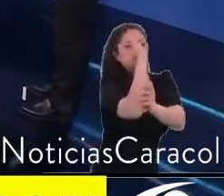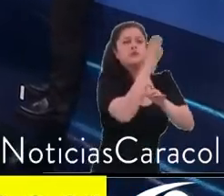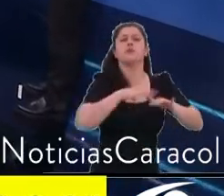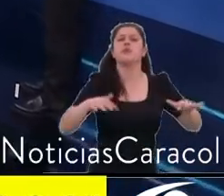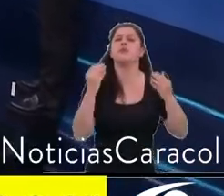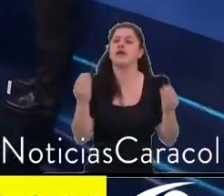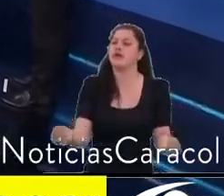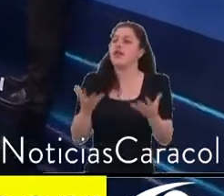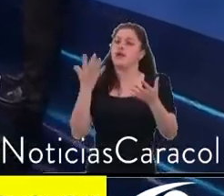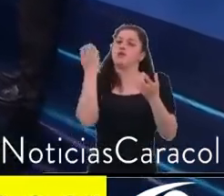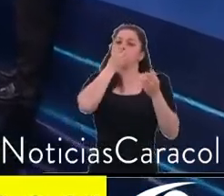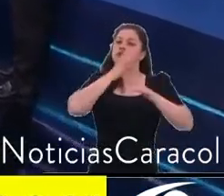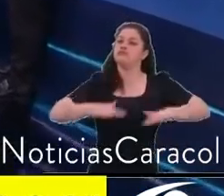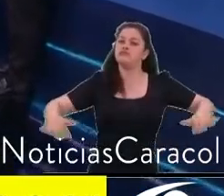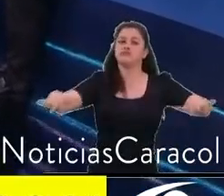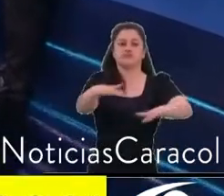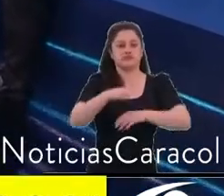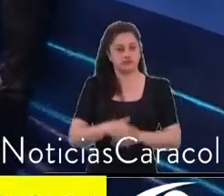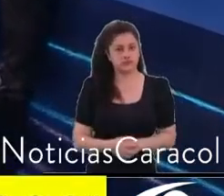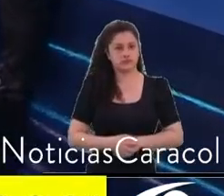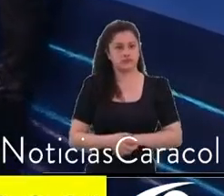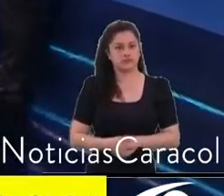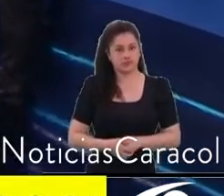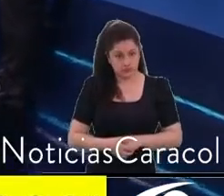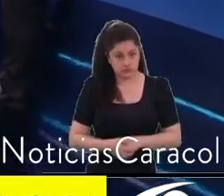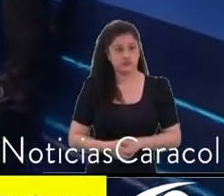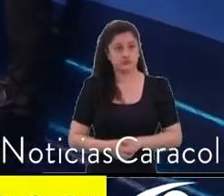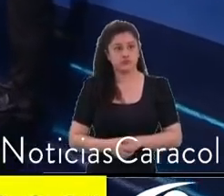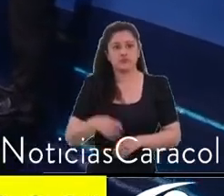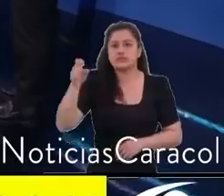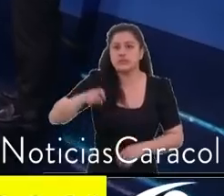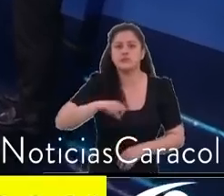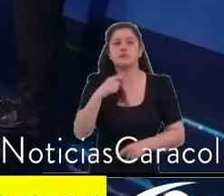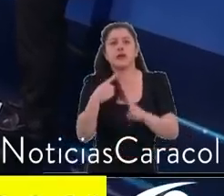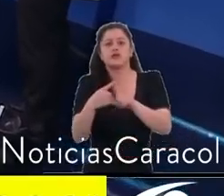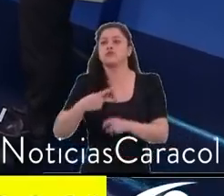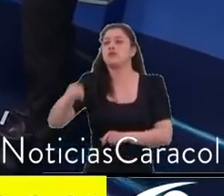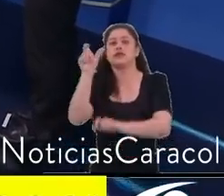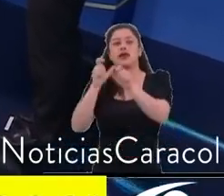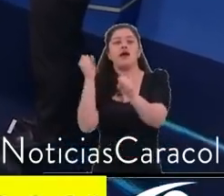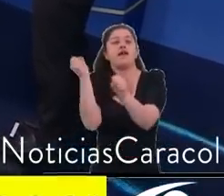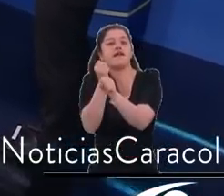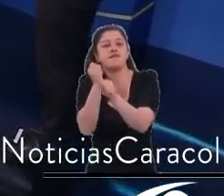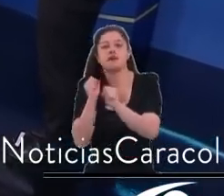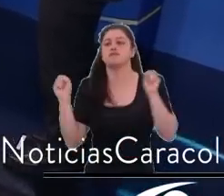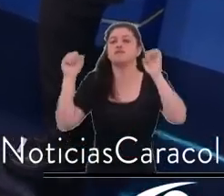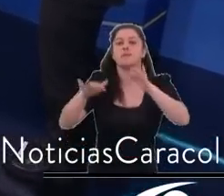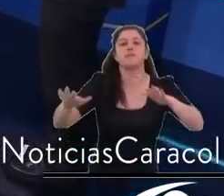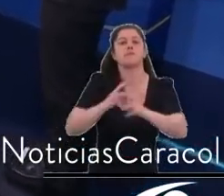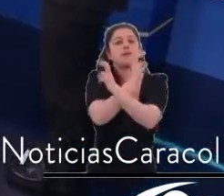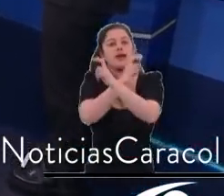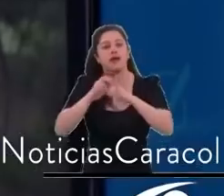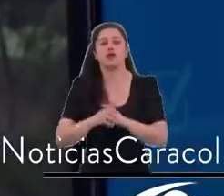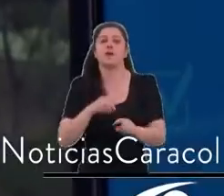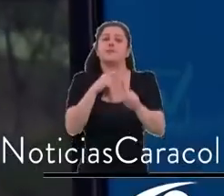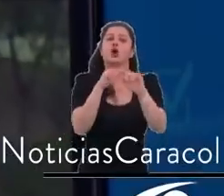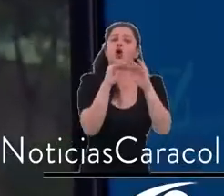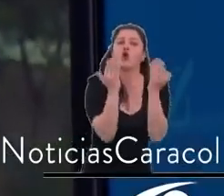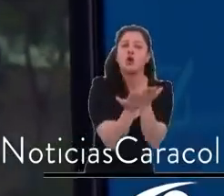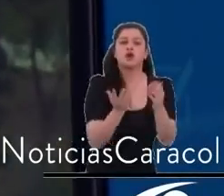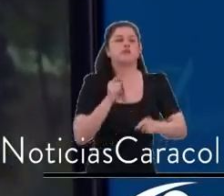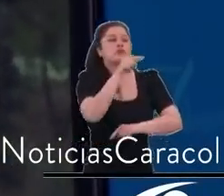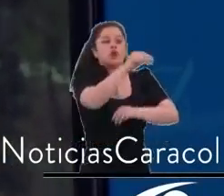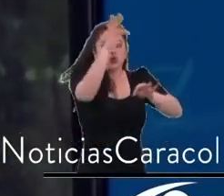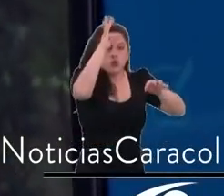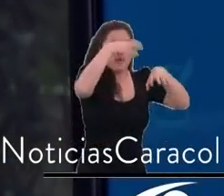sabe que necesita trabajo, vivienda digna, parques, colegios, hospitales, para que si tenemos otra pandemia no nos pase lo que nos pasó el año pasado. Los vamos